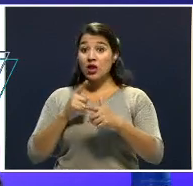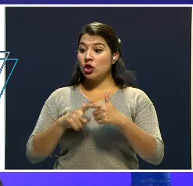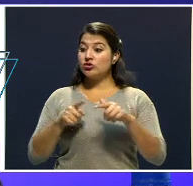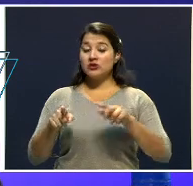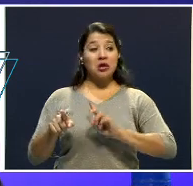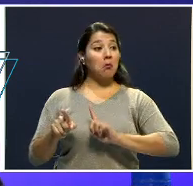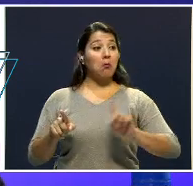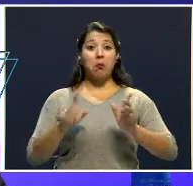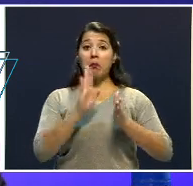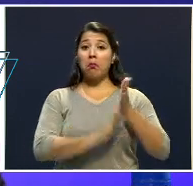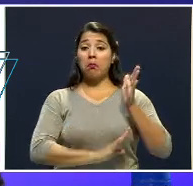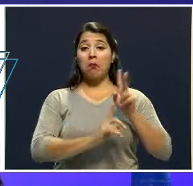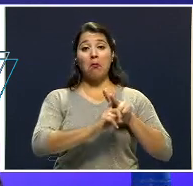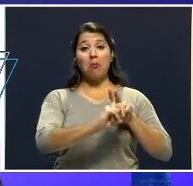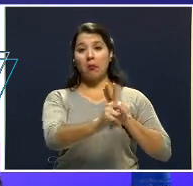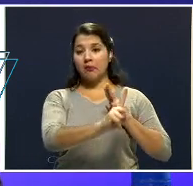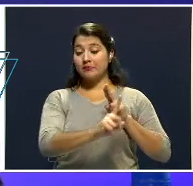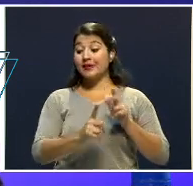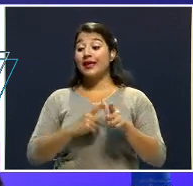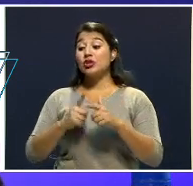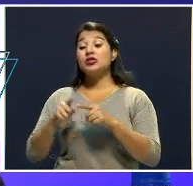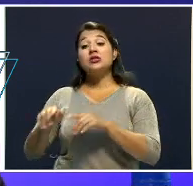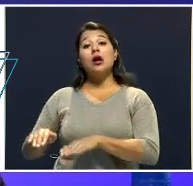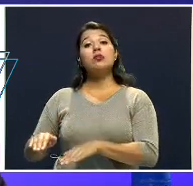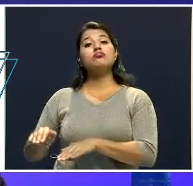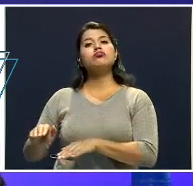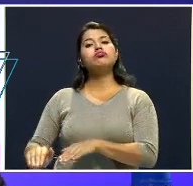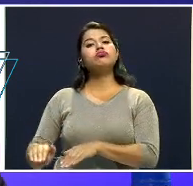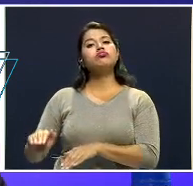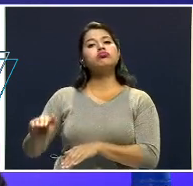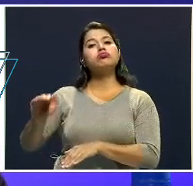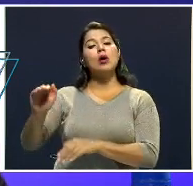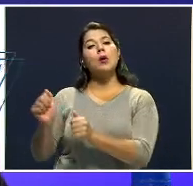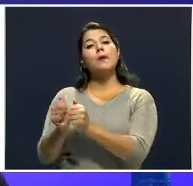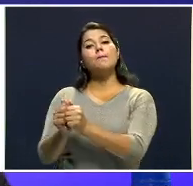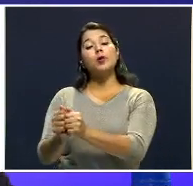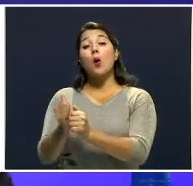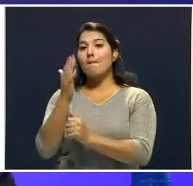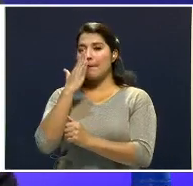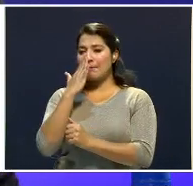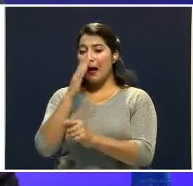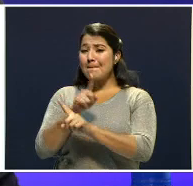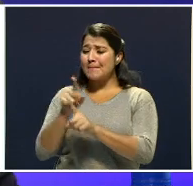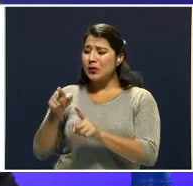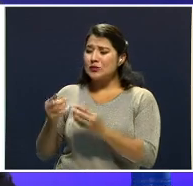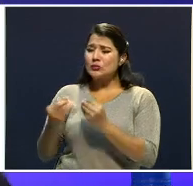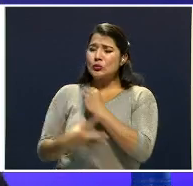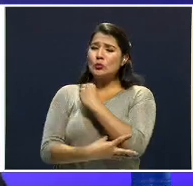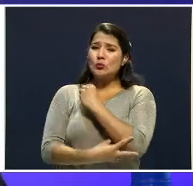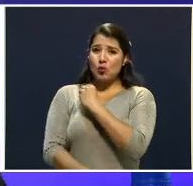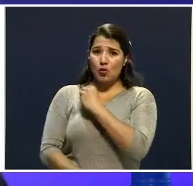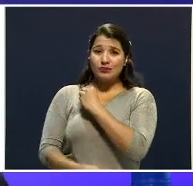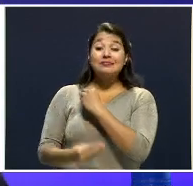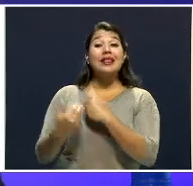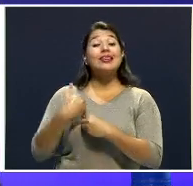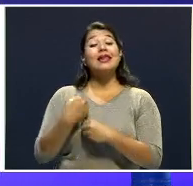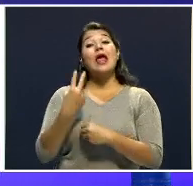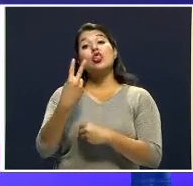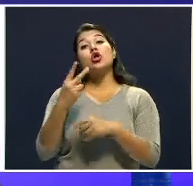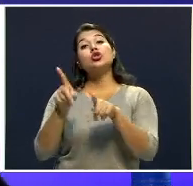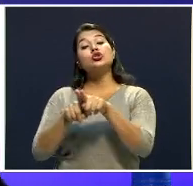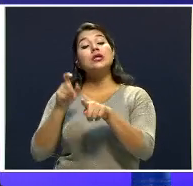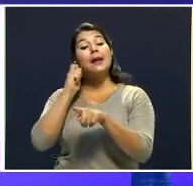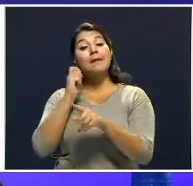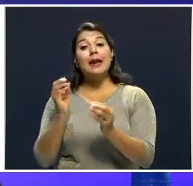pobreza al lado de su madre, que aparte de eso tenía también dos hijas más. Todas las